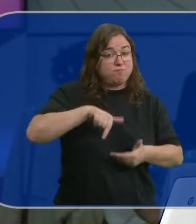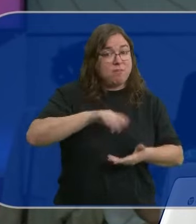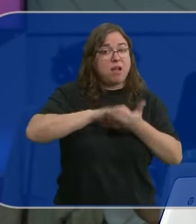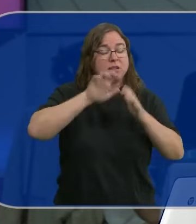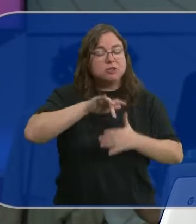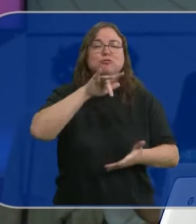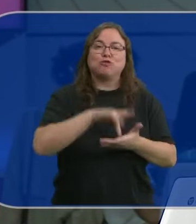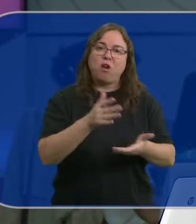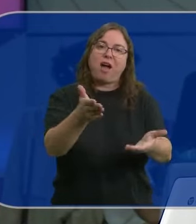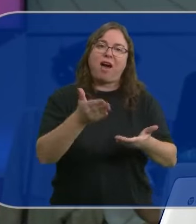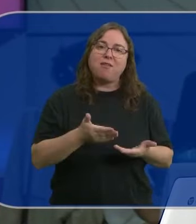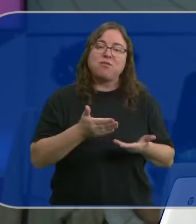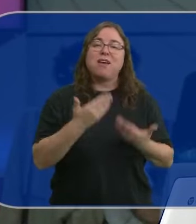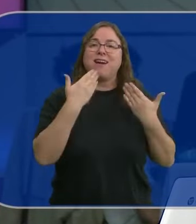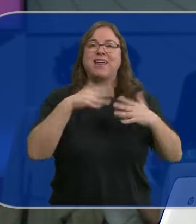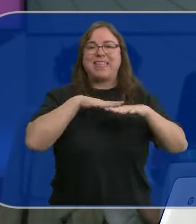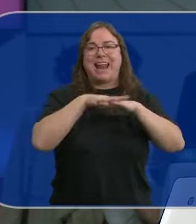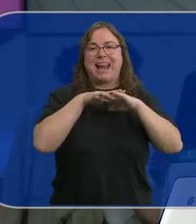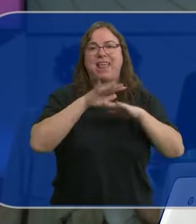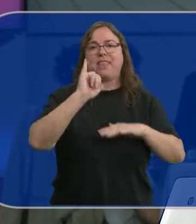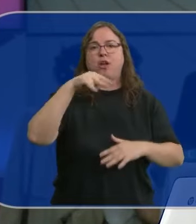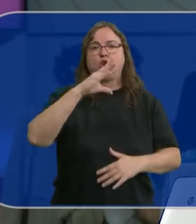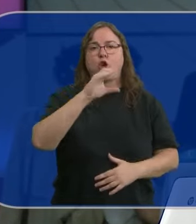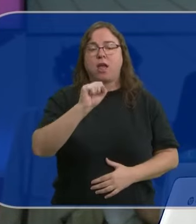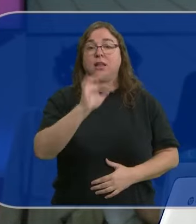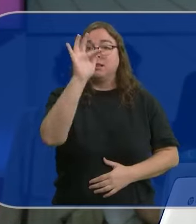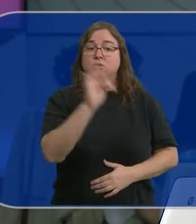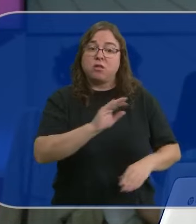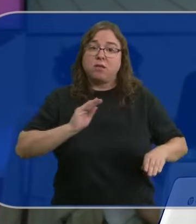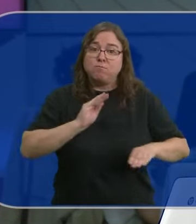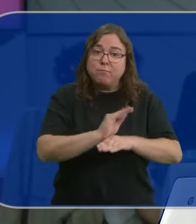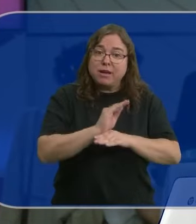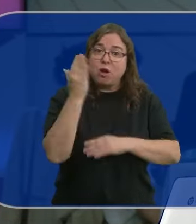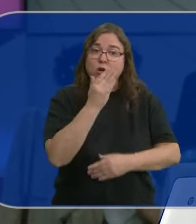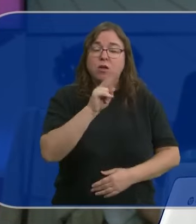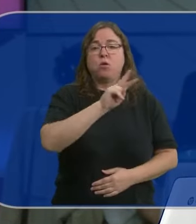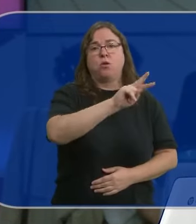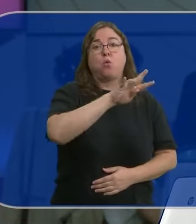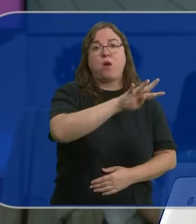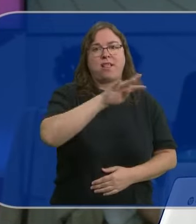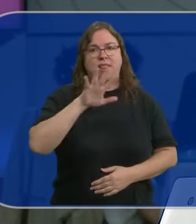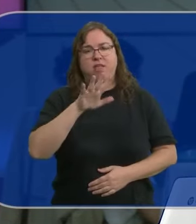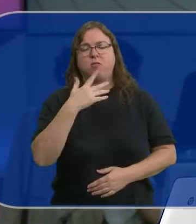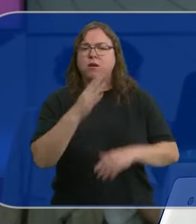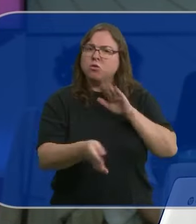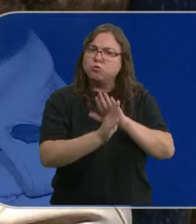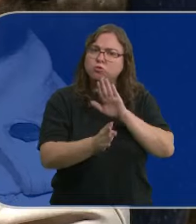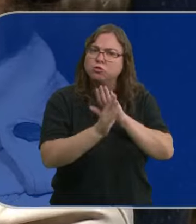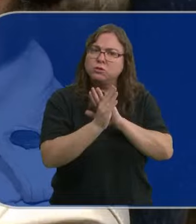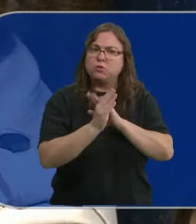Castilla y León encuentran ayuda de la mano de Recincola, con un total de 45 becas escolares para que los niños no dejen de estudiar.